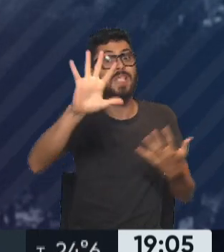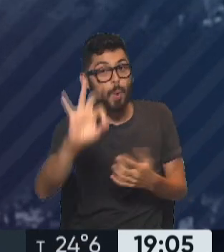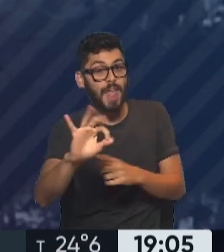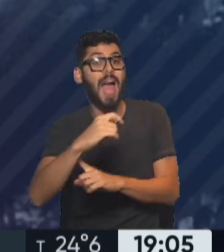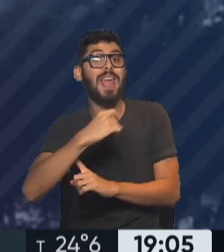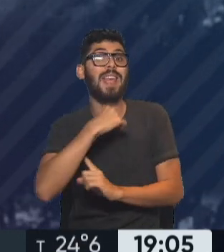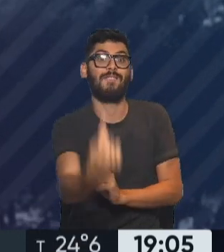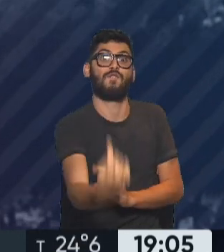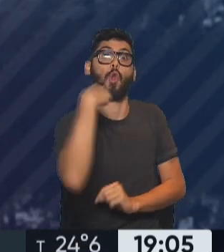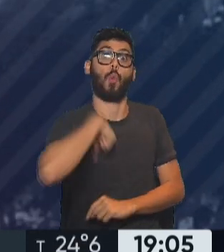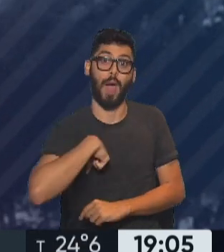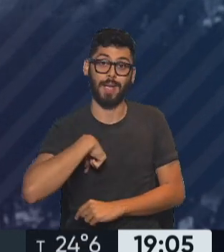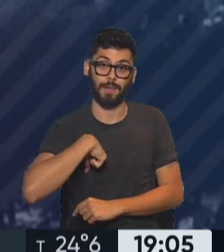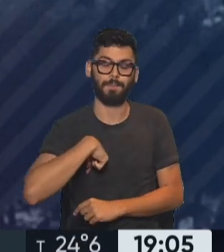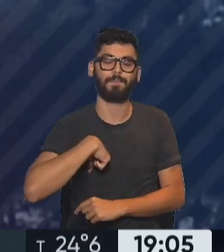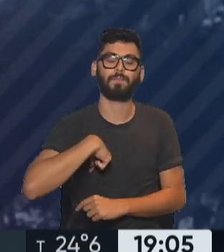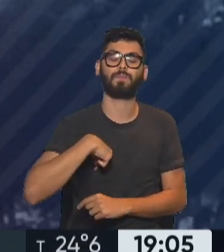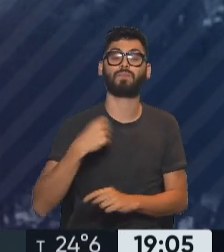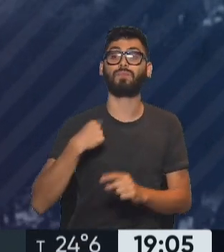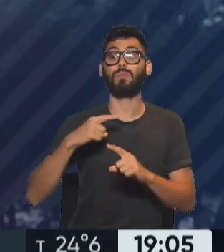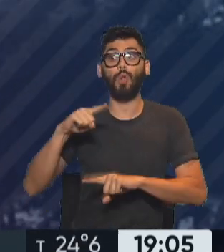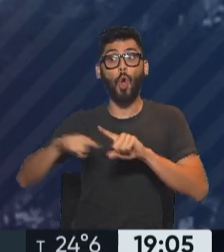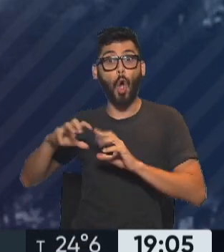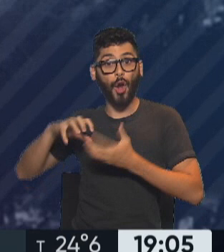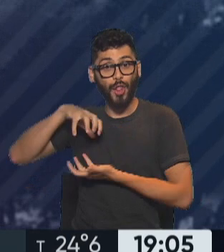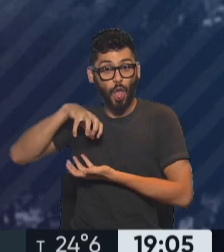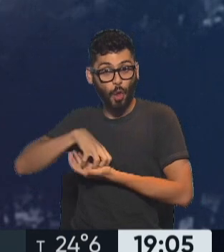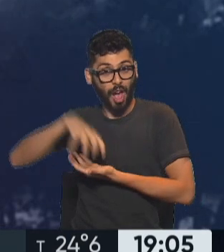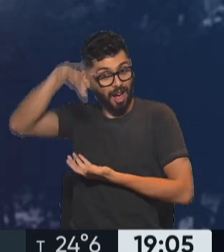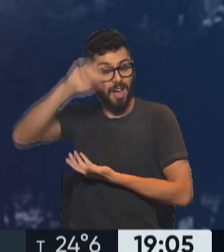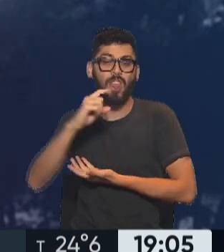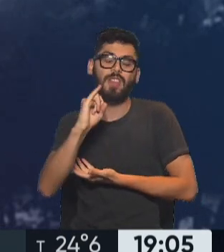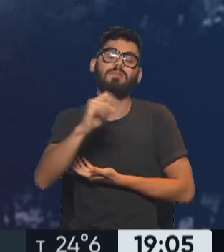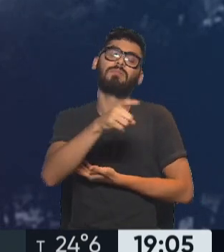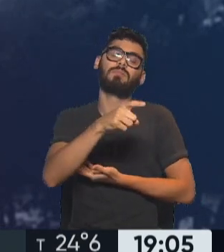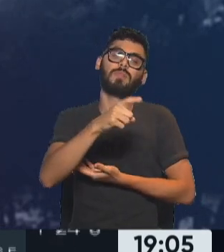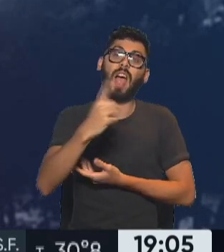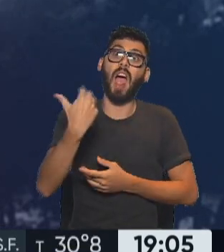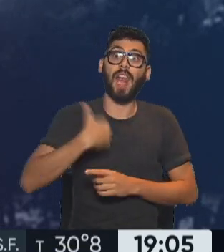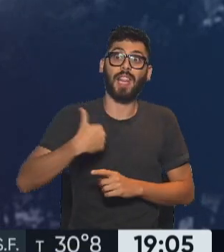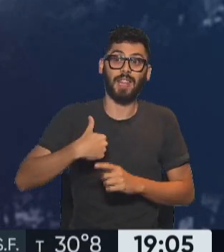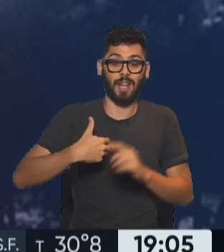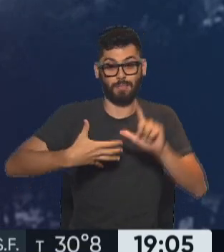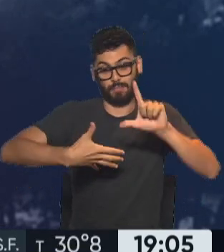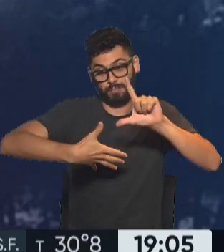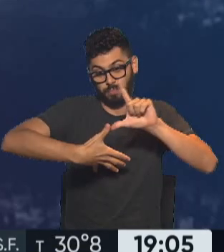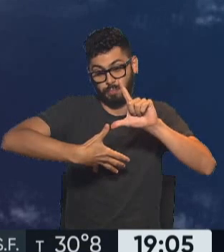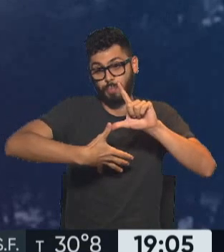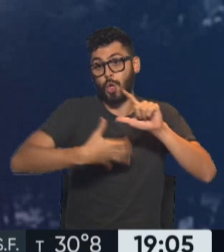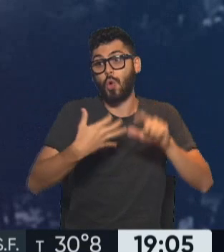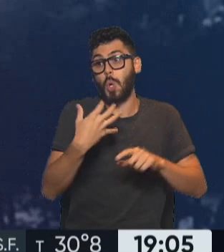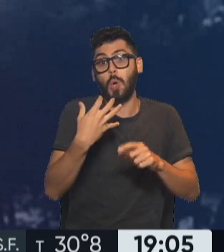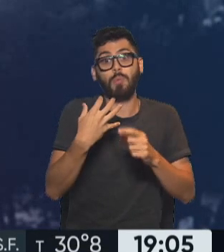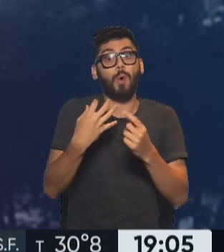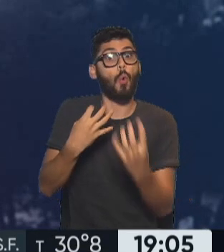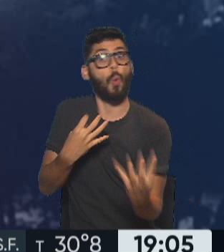regresar. Destacó la coordinadora que la Argentina es uno de los cuatro países latinoamericanos que tienen bajada en